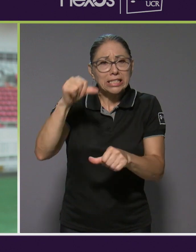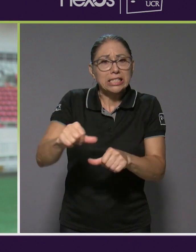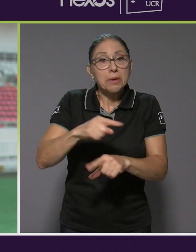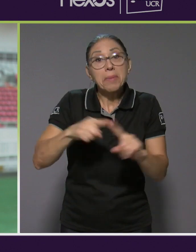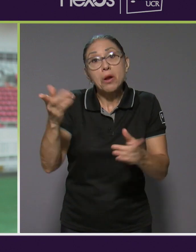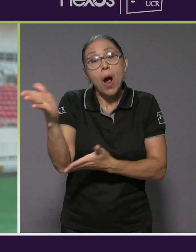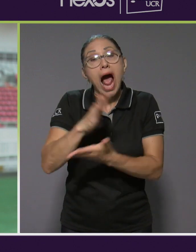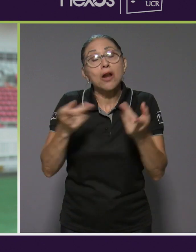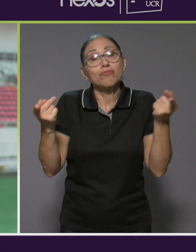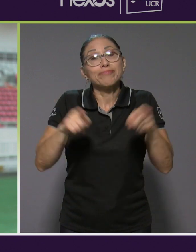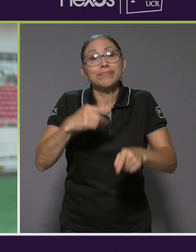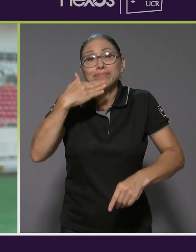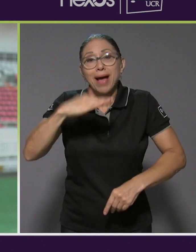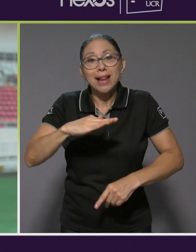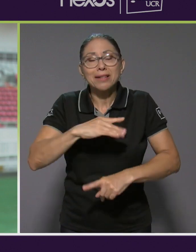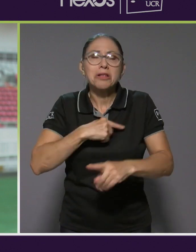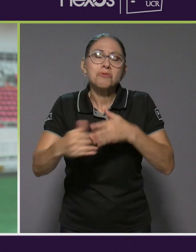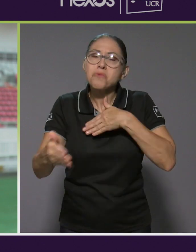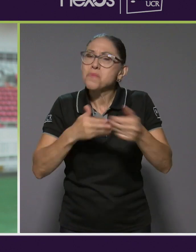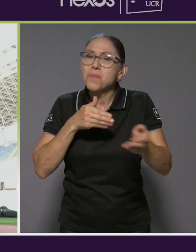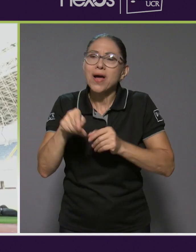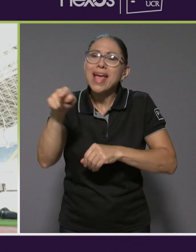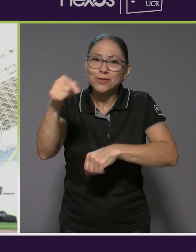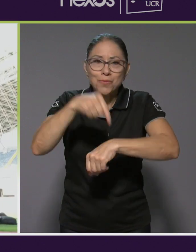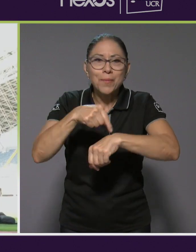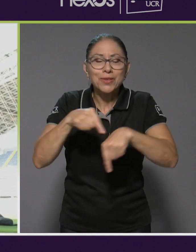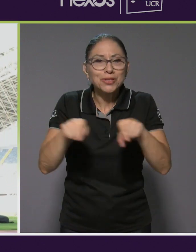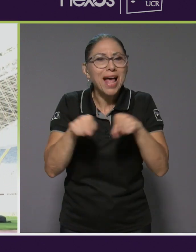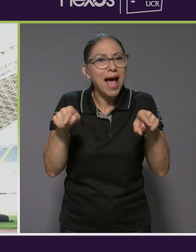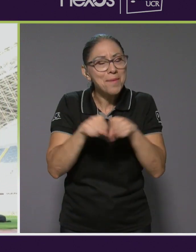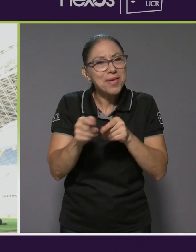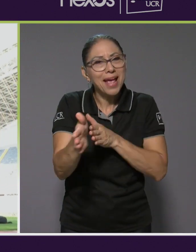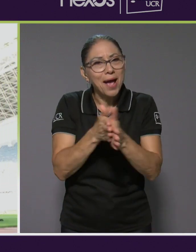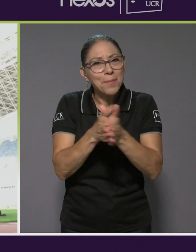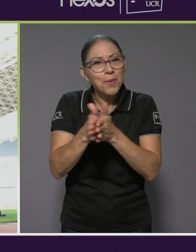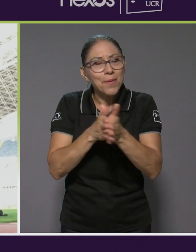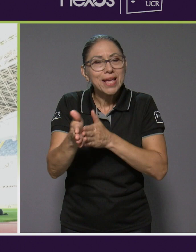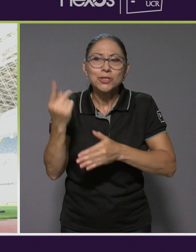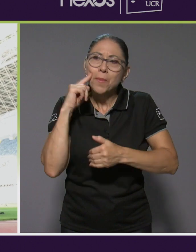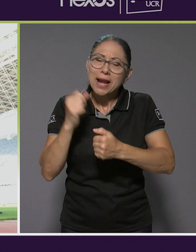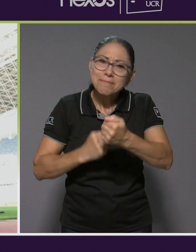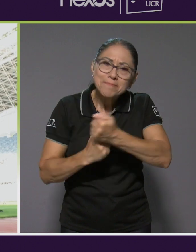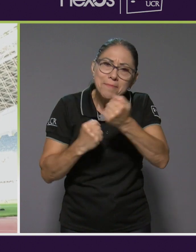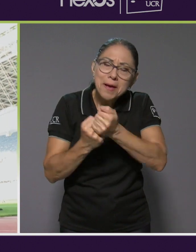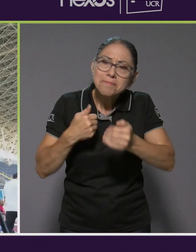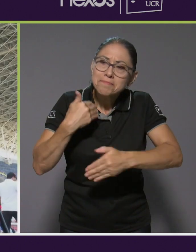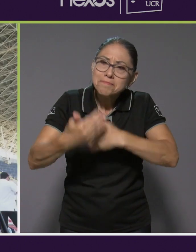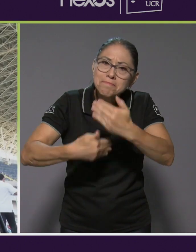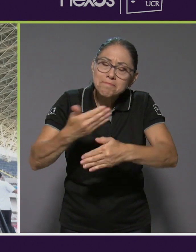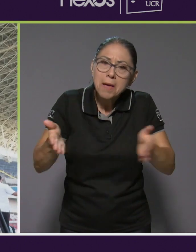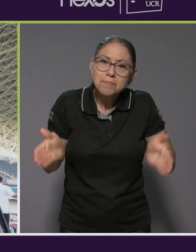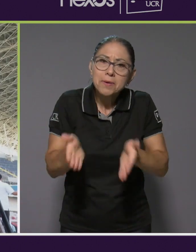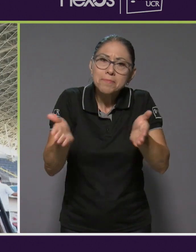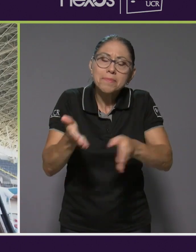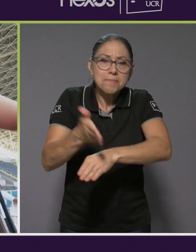Sin embargo, esos también son momentos en donde uno puede aprovechar para enriquecer, para mejorar, para aprender. Un gran